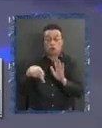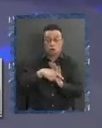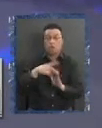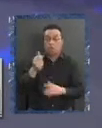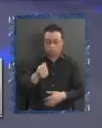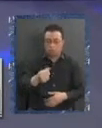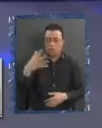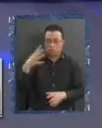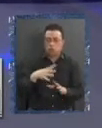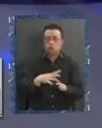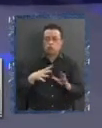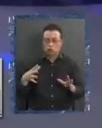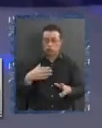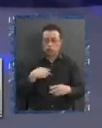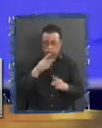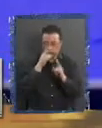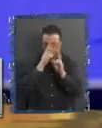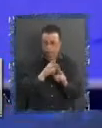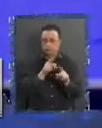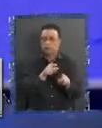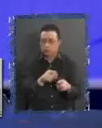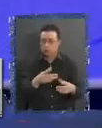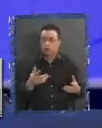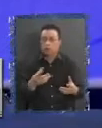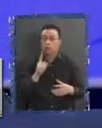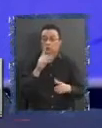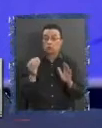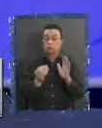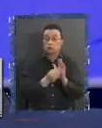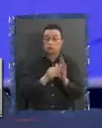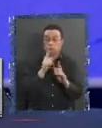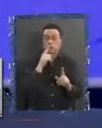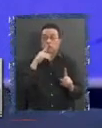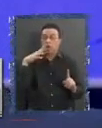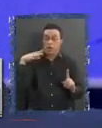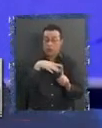yo quiero destacarlo porque uno de los aspectos criticables